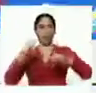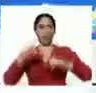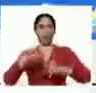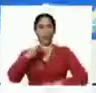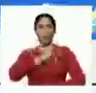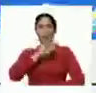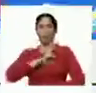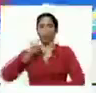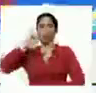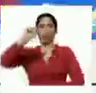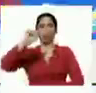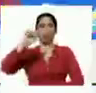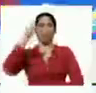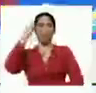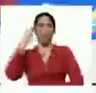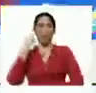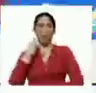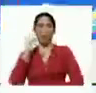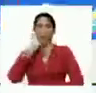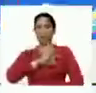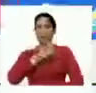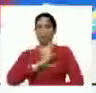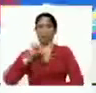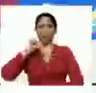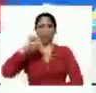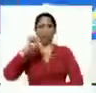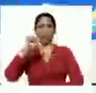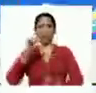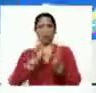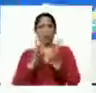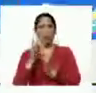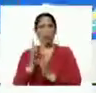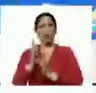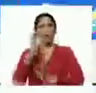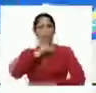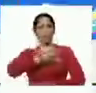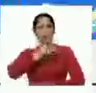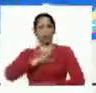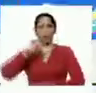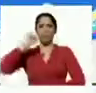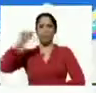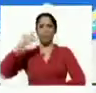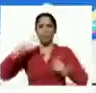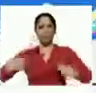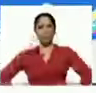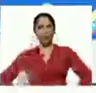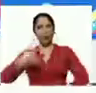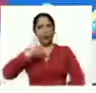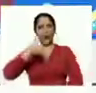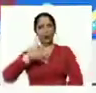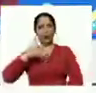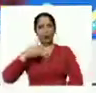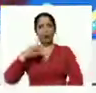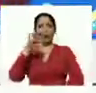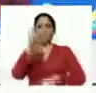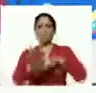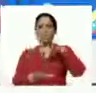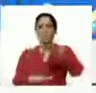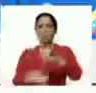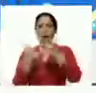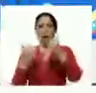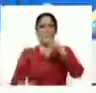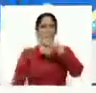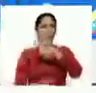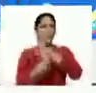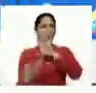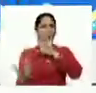socialismo bolivariano, del socialismo cristiano, del socialismo humanista hacia adelante. Vámonos directo a